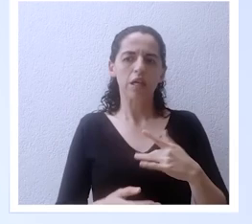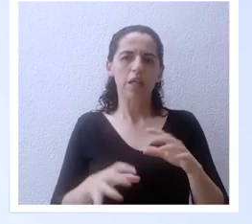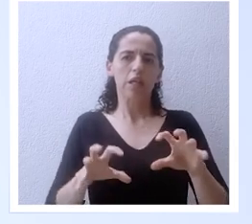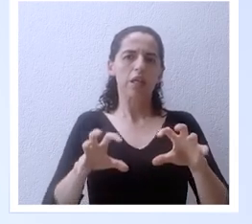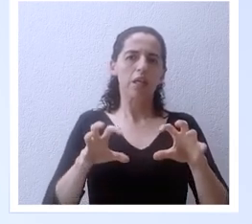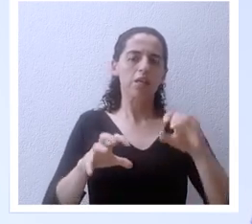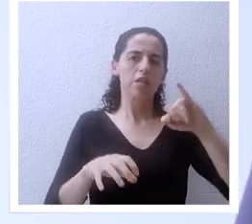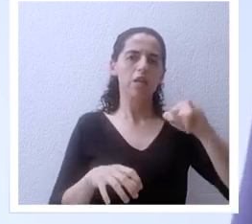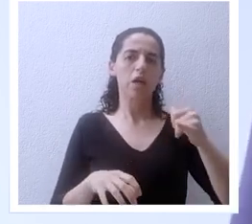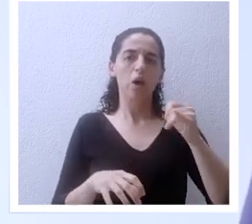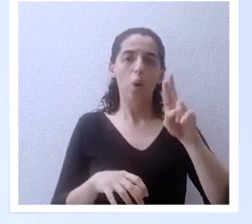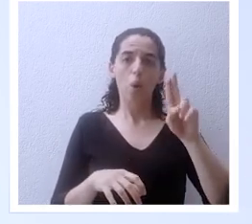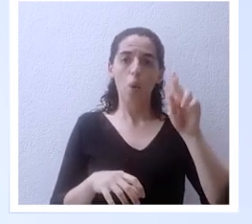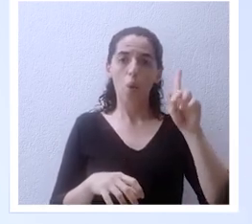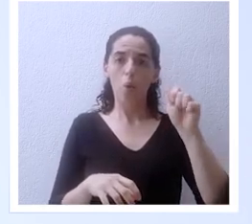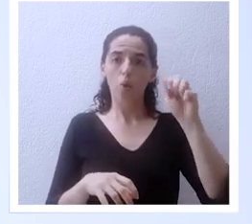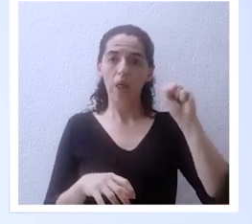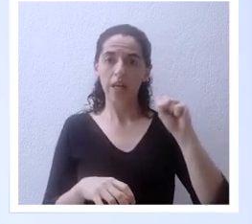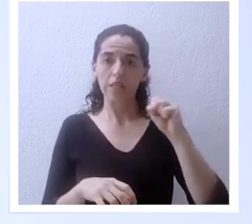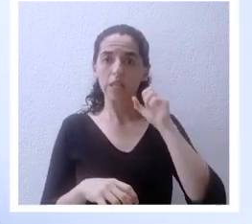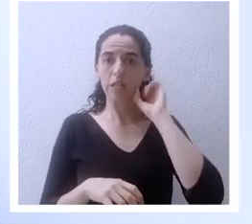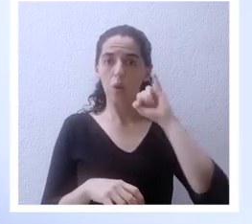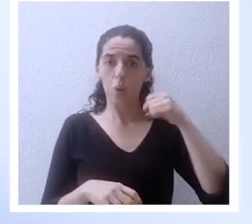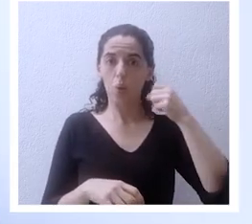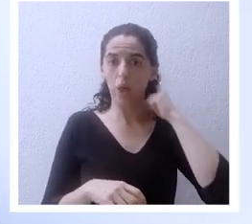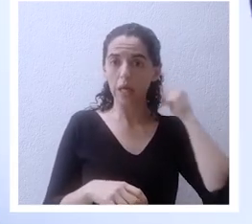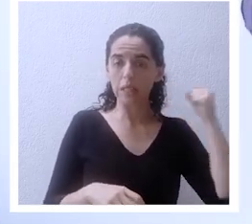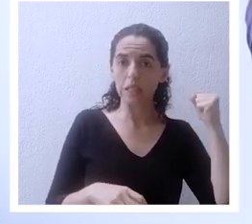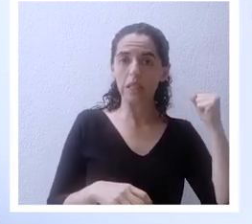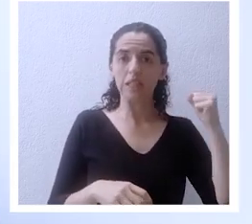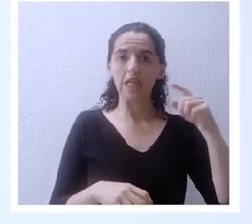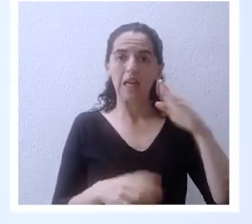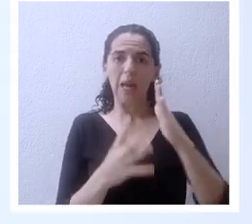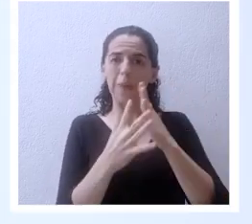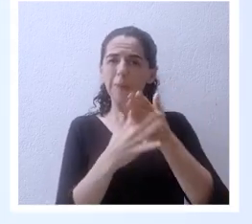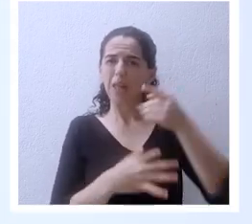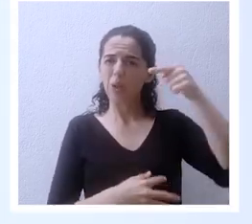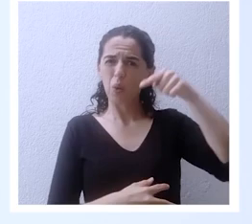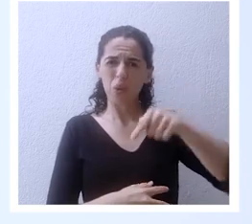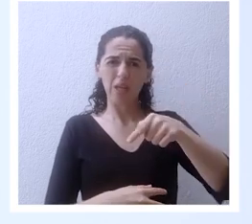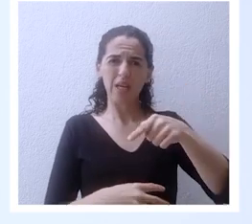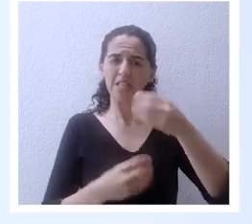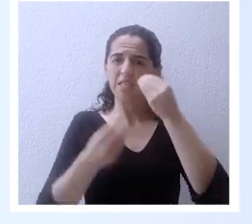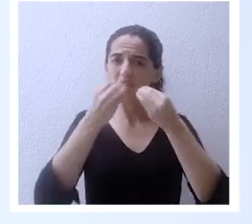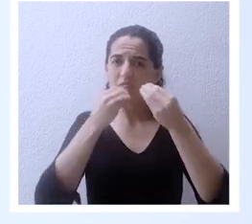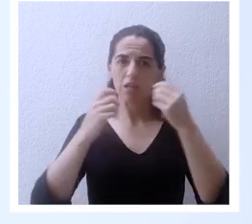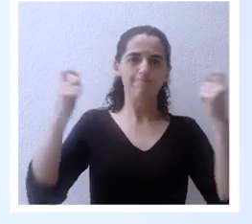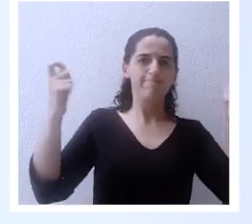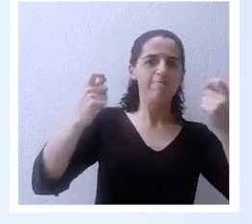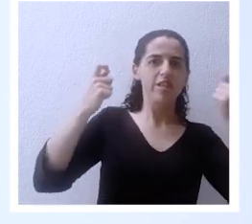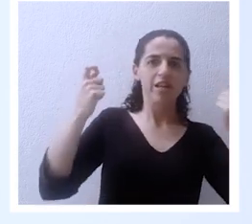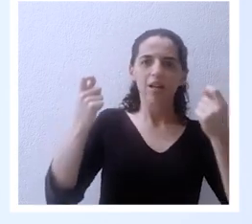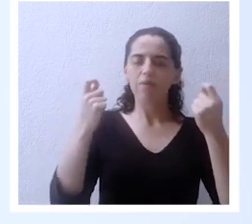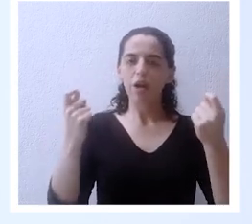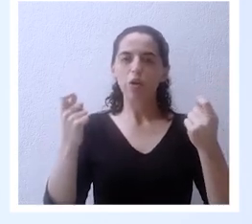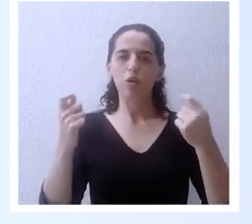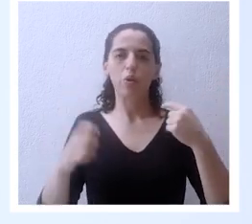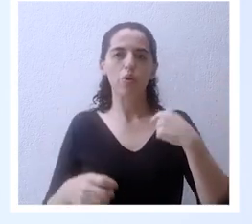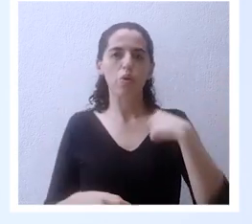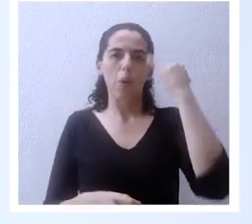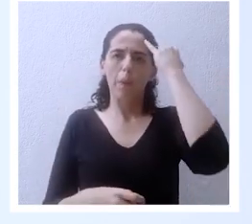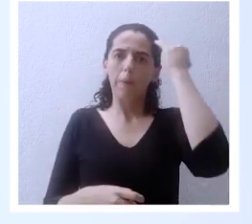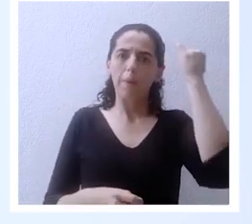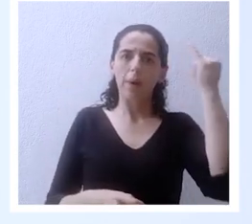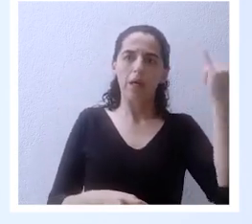levanta y se va y en medio de aquella Pascua, aquella cena, aquella celebración yo me imagino que